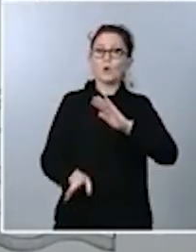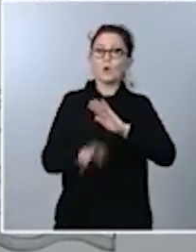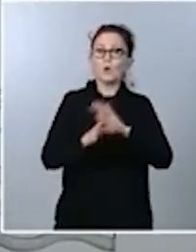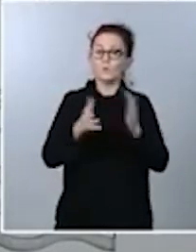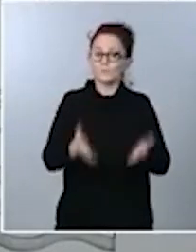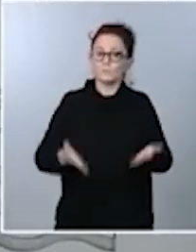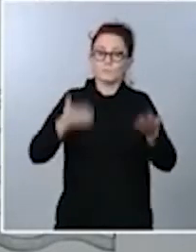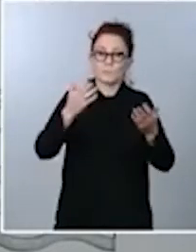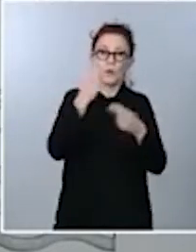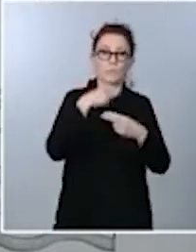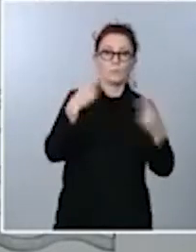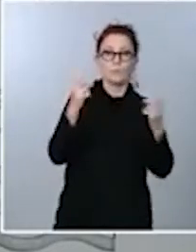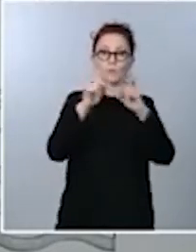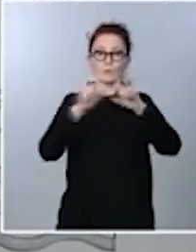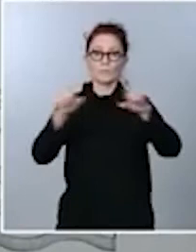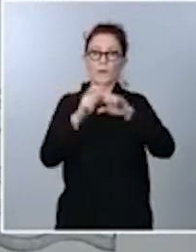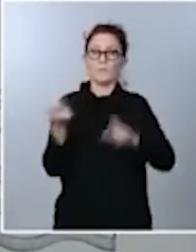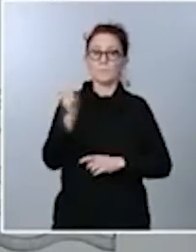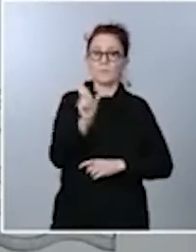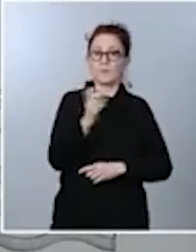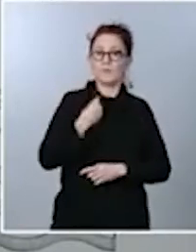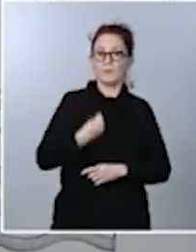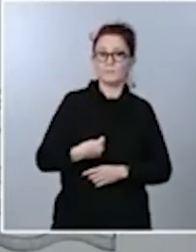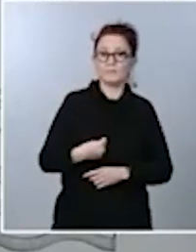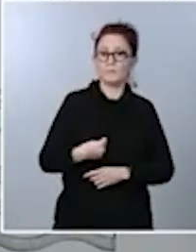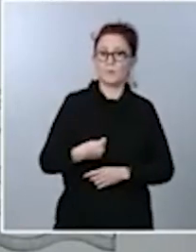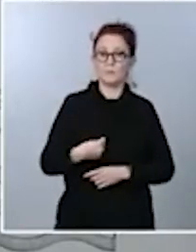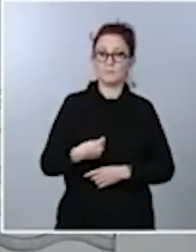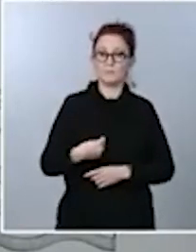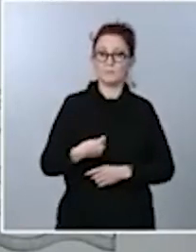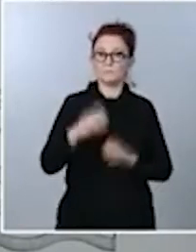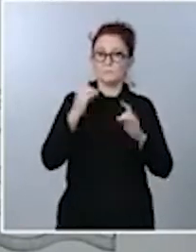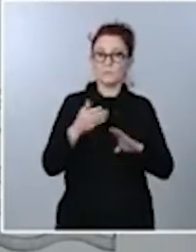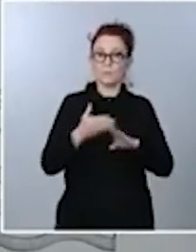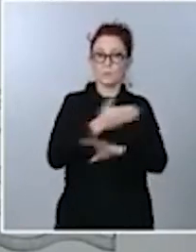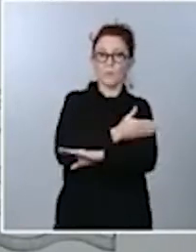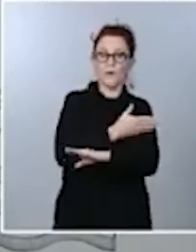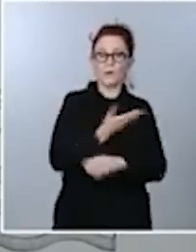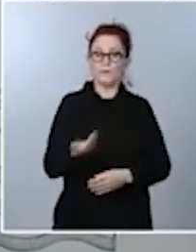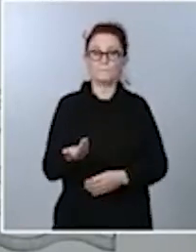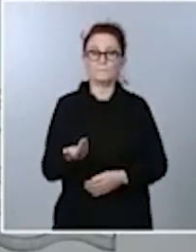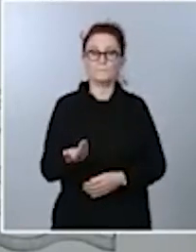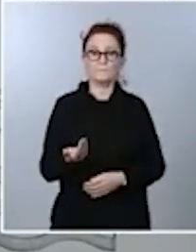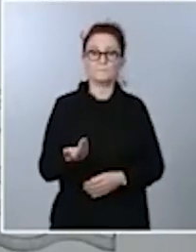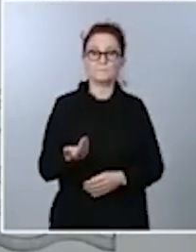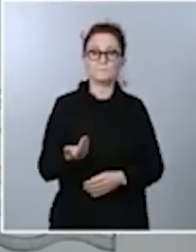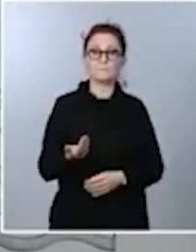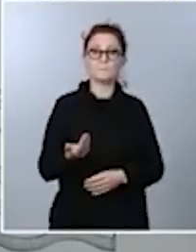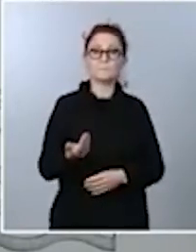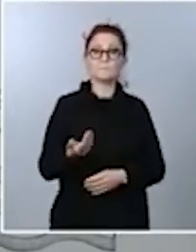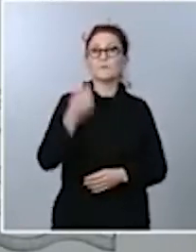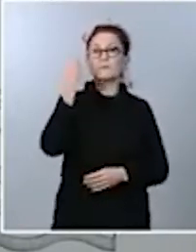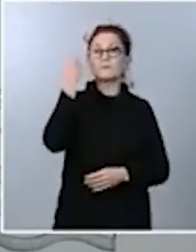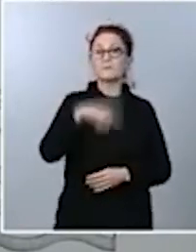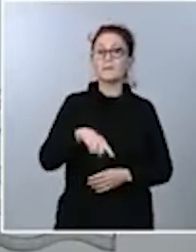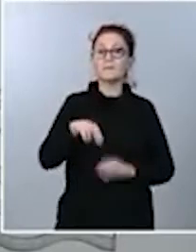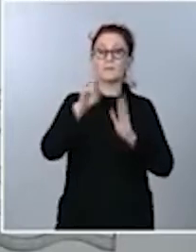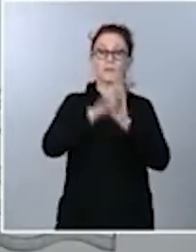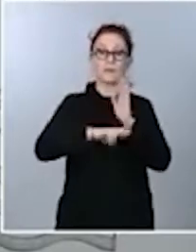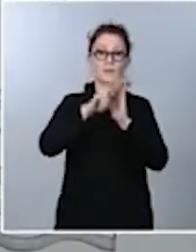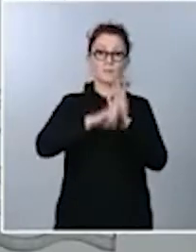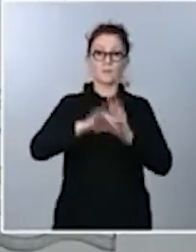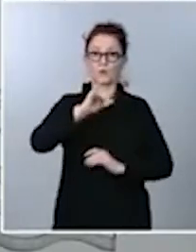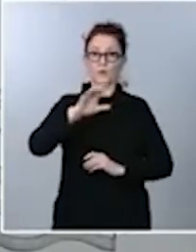al mismo precio, al mismo nivel que estaba anteriormente. Saben ustedes que el reglamento del IVA, comprendo que es un